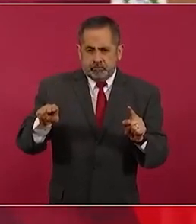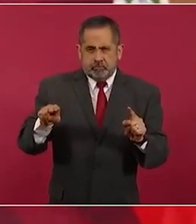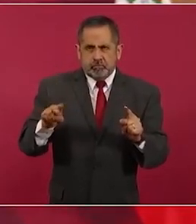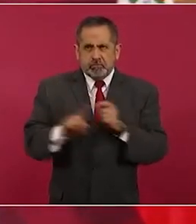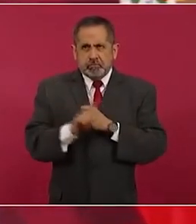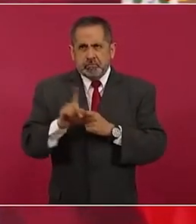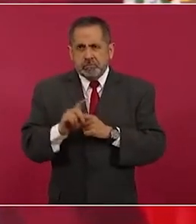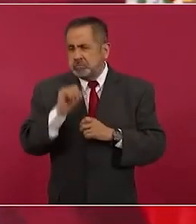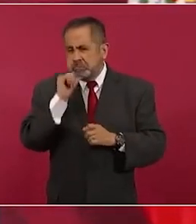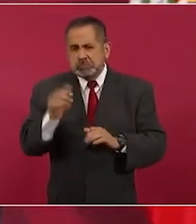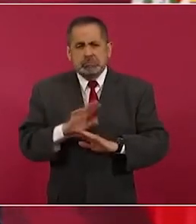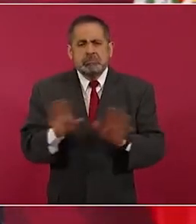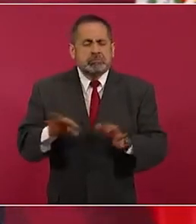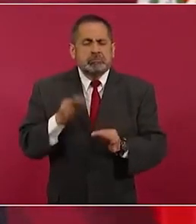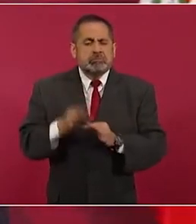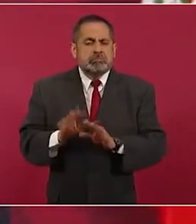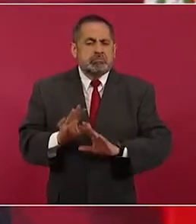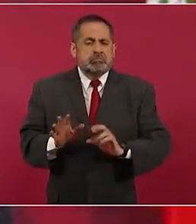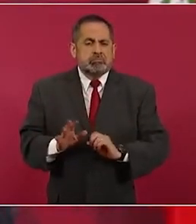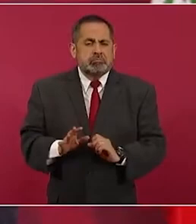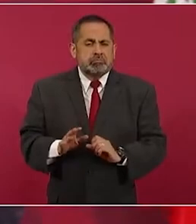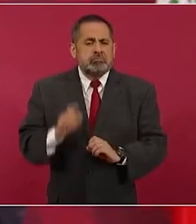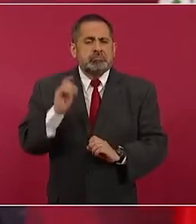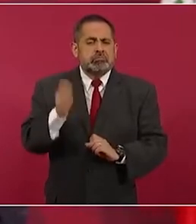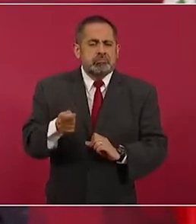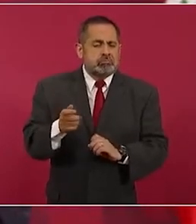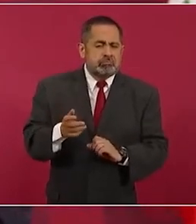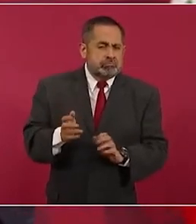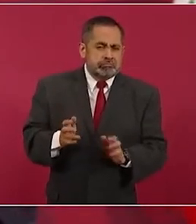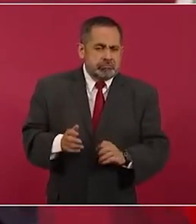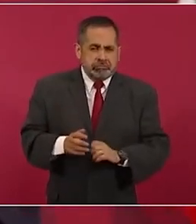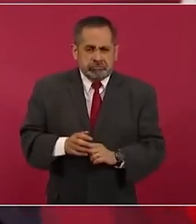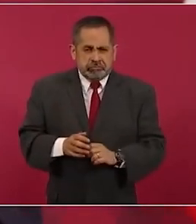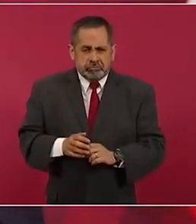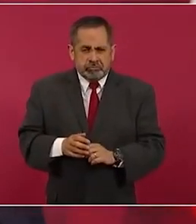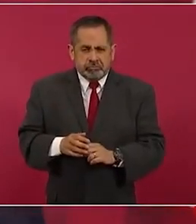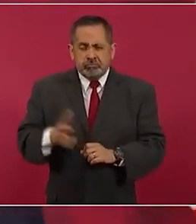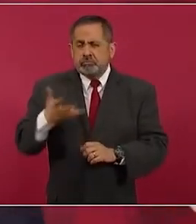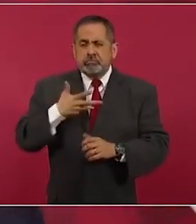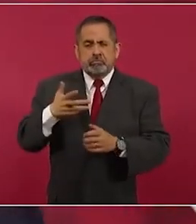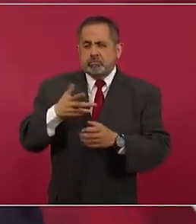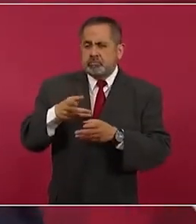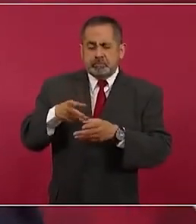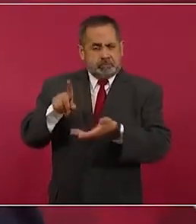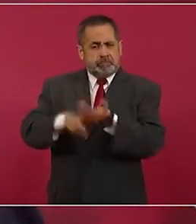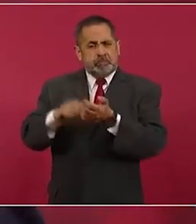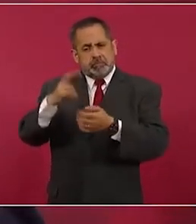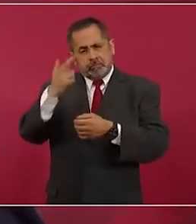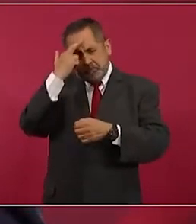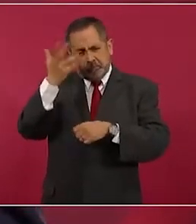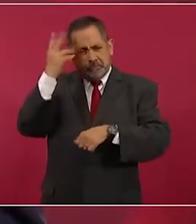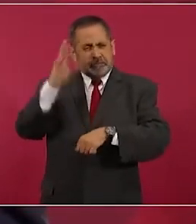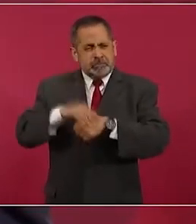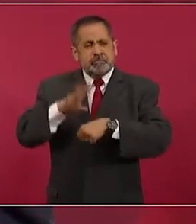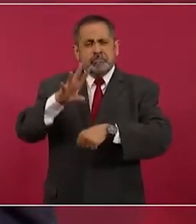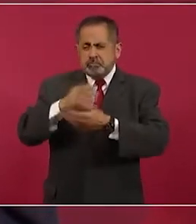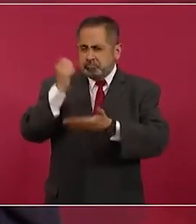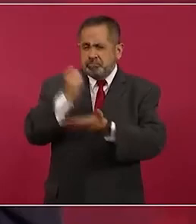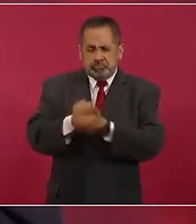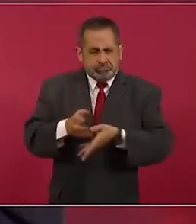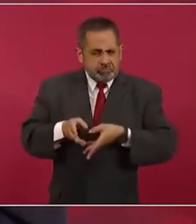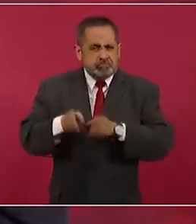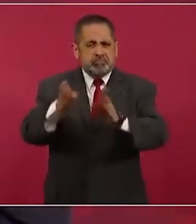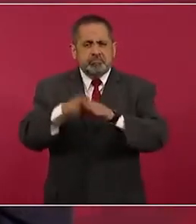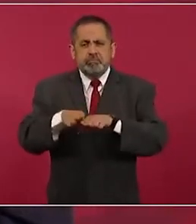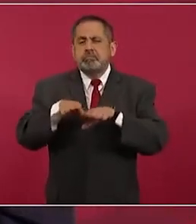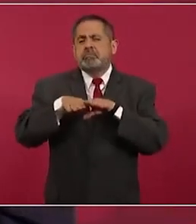tampoco, porque es todo el derecho de vía de la autopista, o la mayor